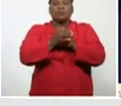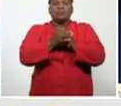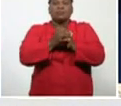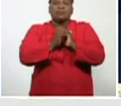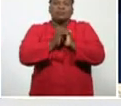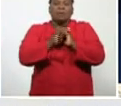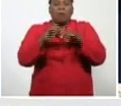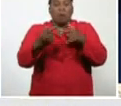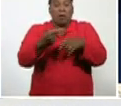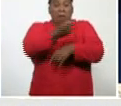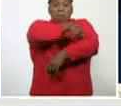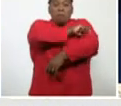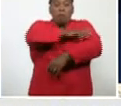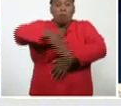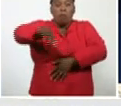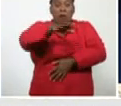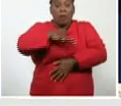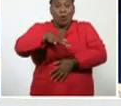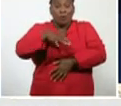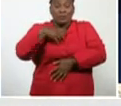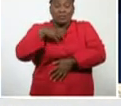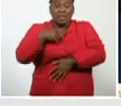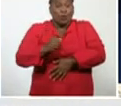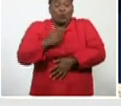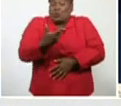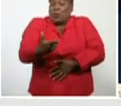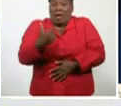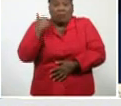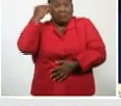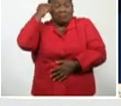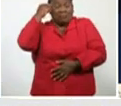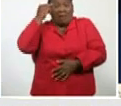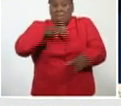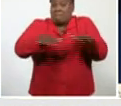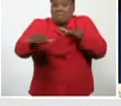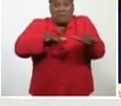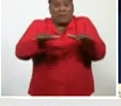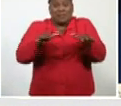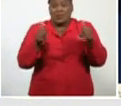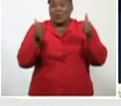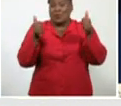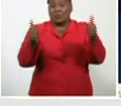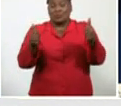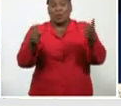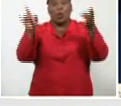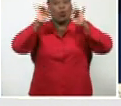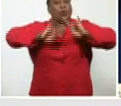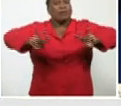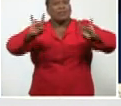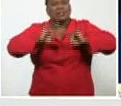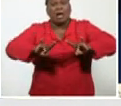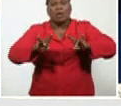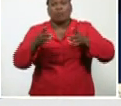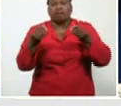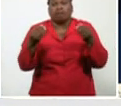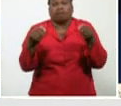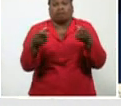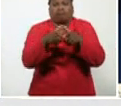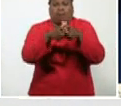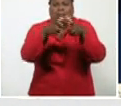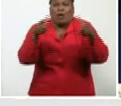nuestra población, con la cultura que tiene, la cultura universitaria, en su gran mayoría,